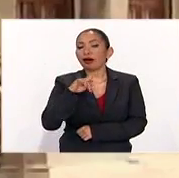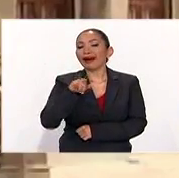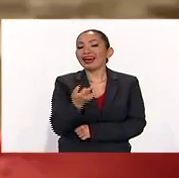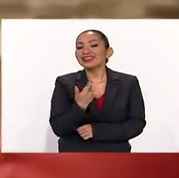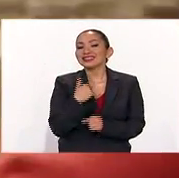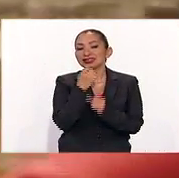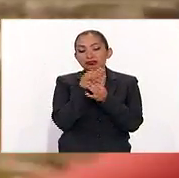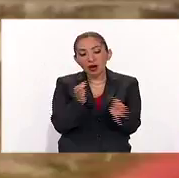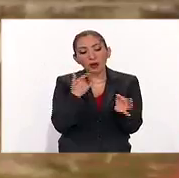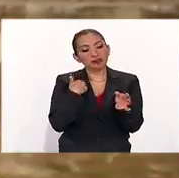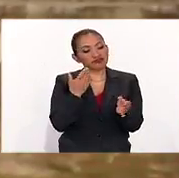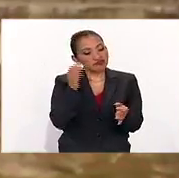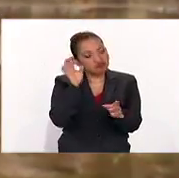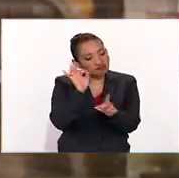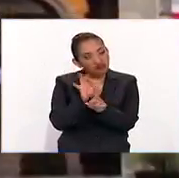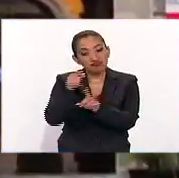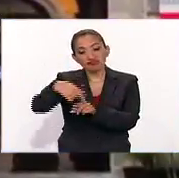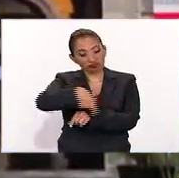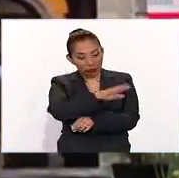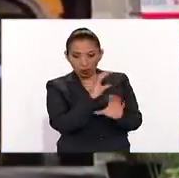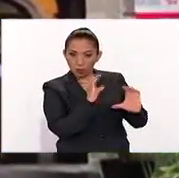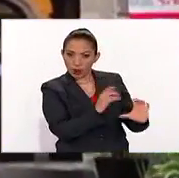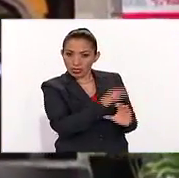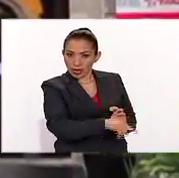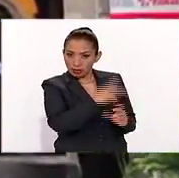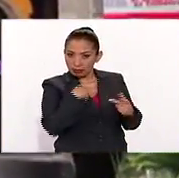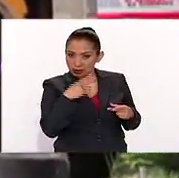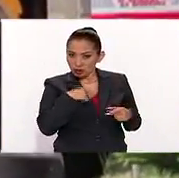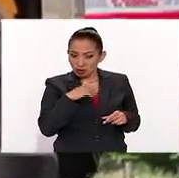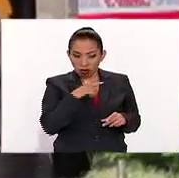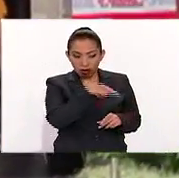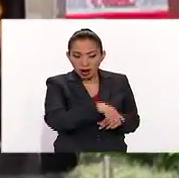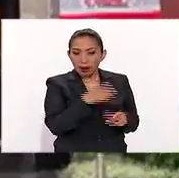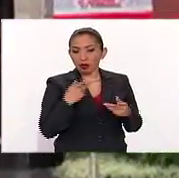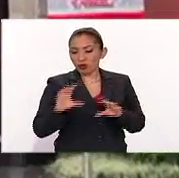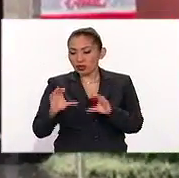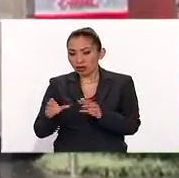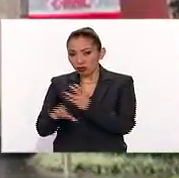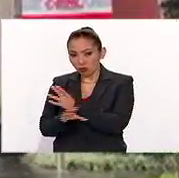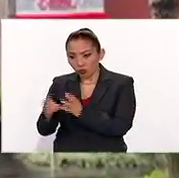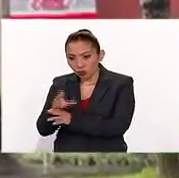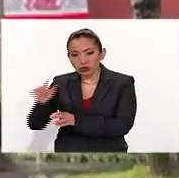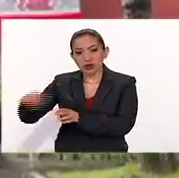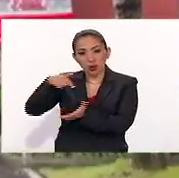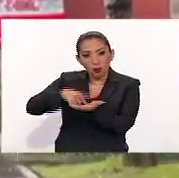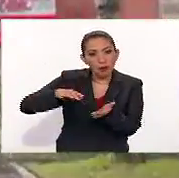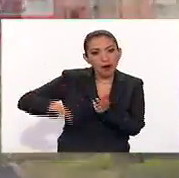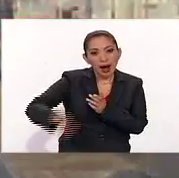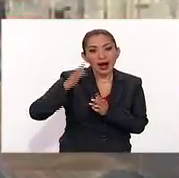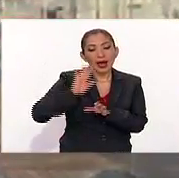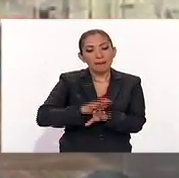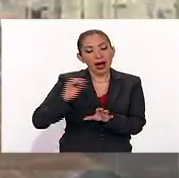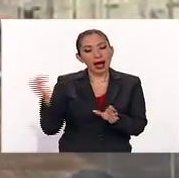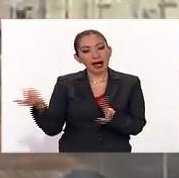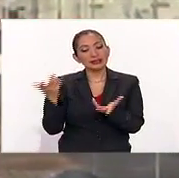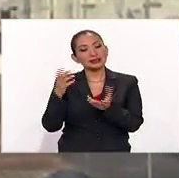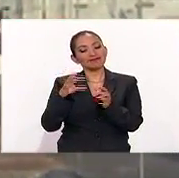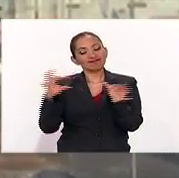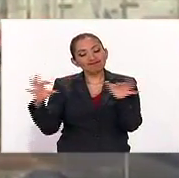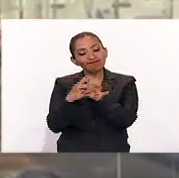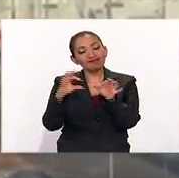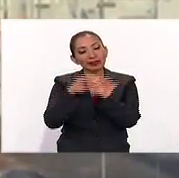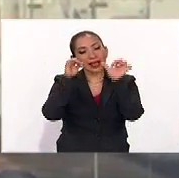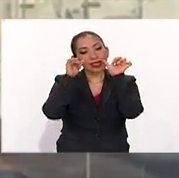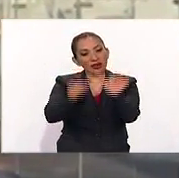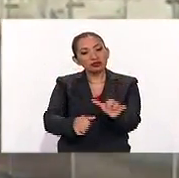promoción de una conciencia pública del patrimonio entre los mexicanos, el impulso de una agenda cultural digital más articulada y la